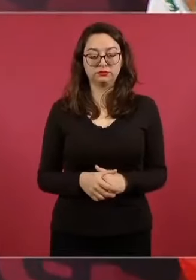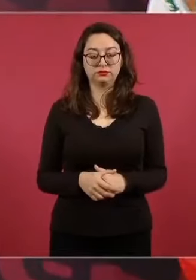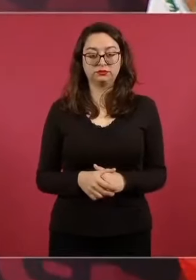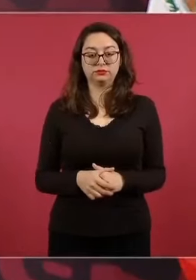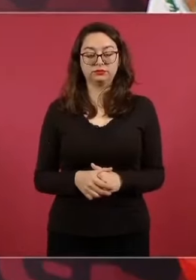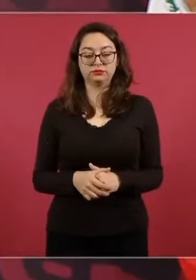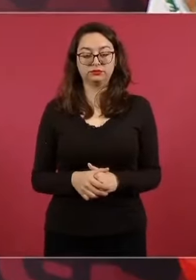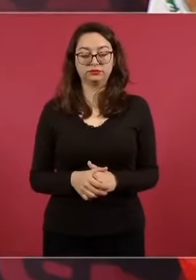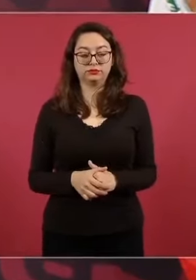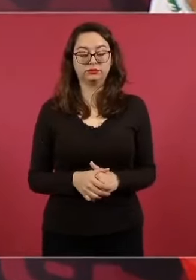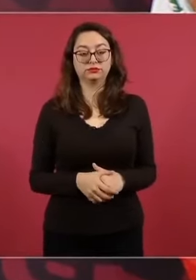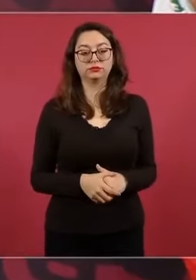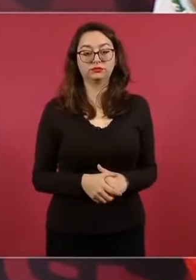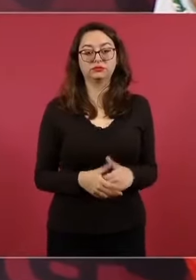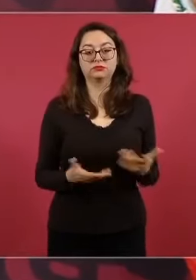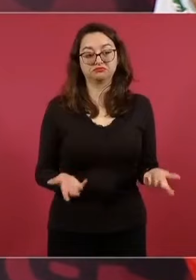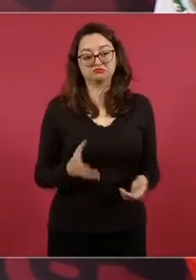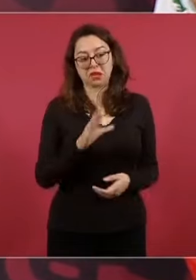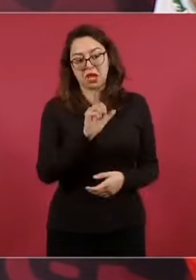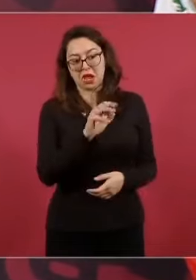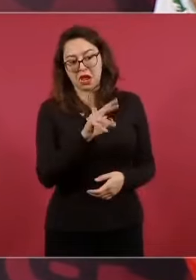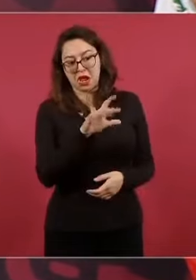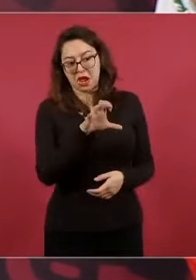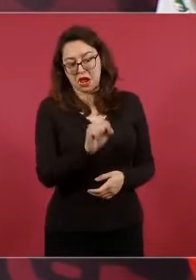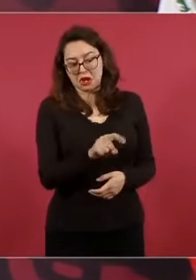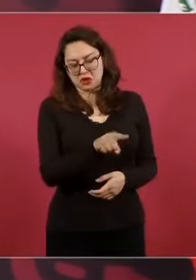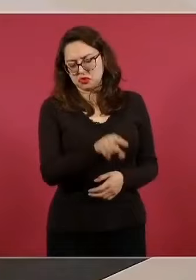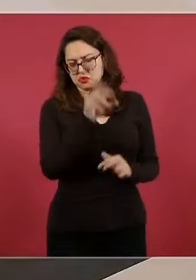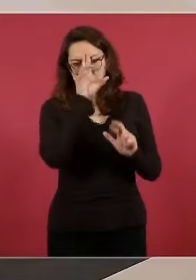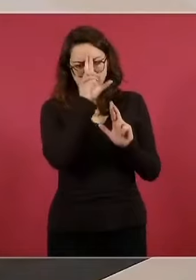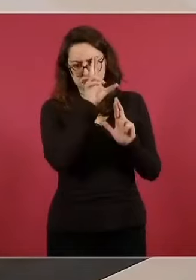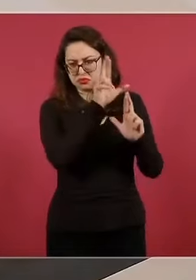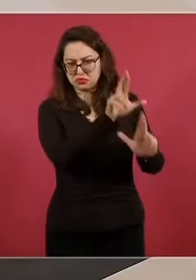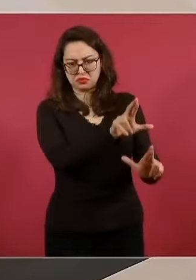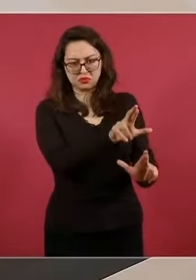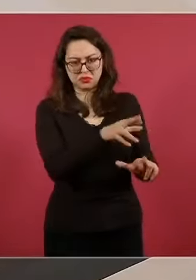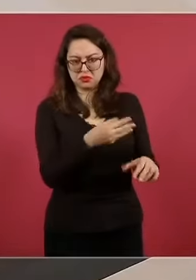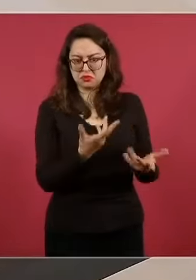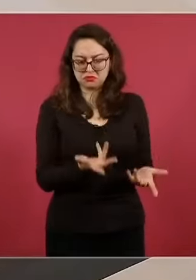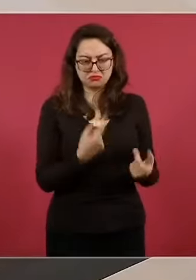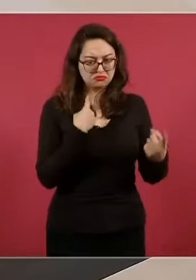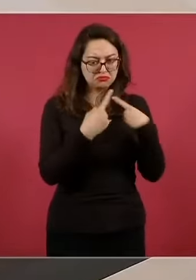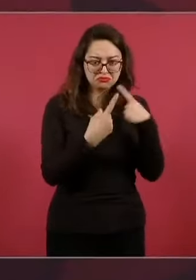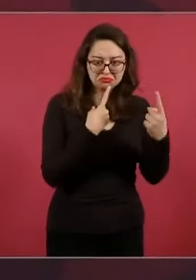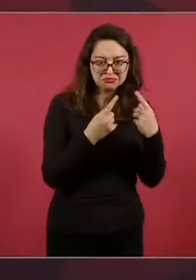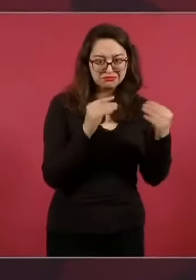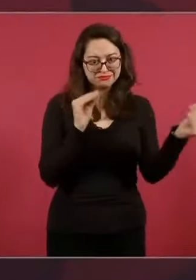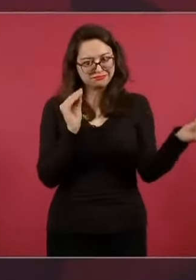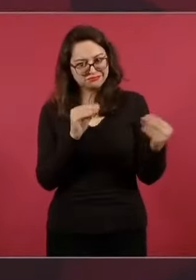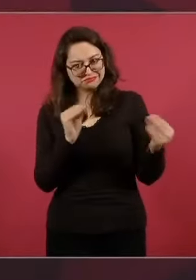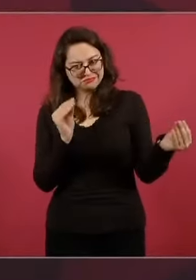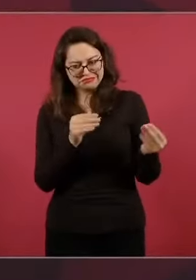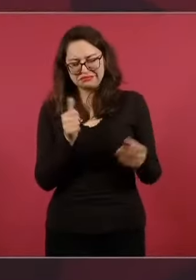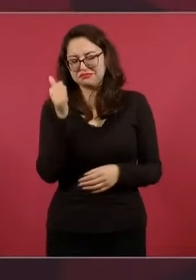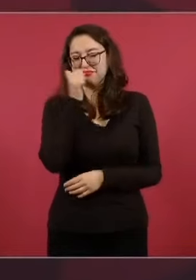yo respeto mucho a Carlos y siempre dialogamos y debatimos,